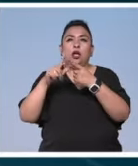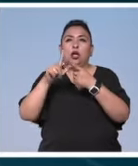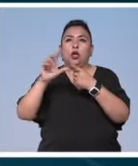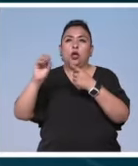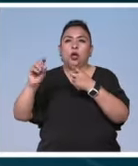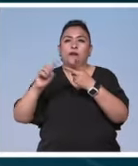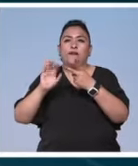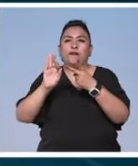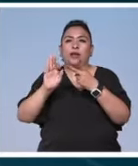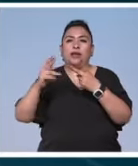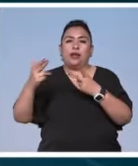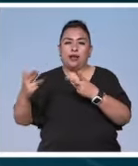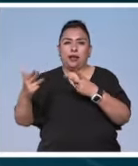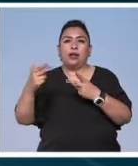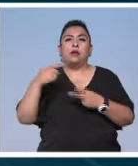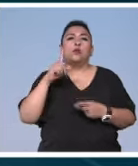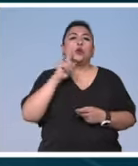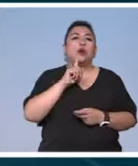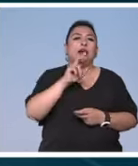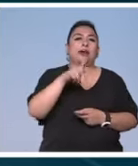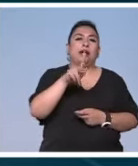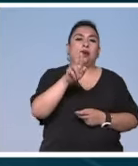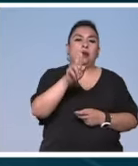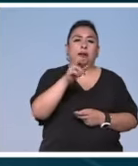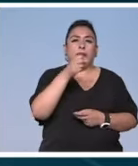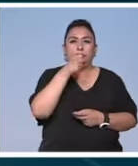y Francisco Hidalgo reportó Karen Rivera